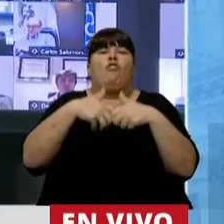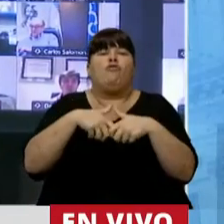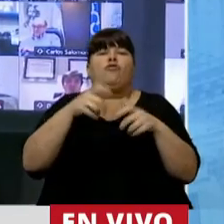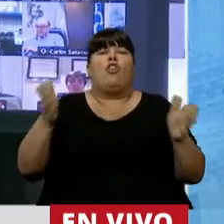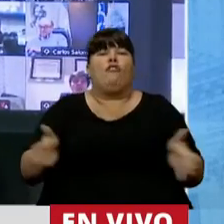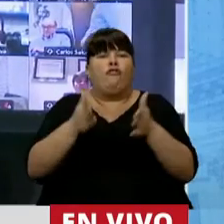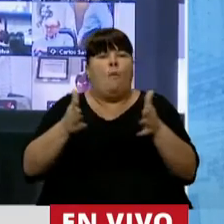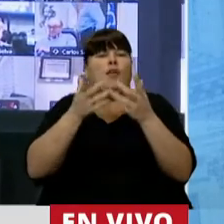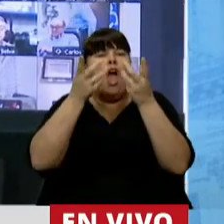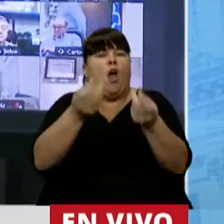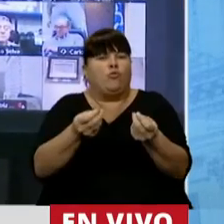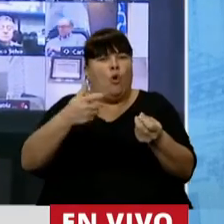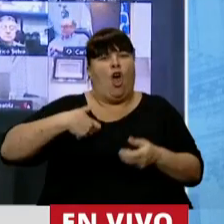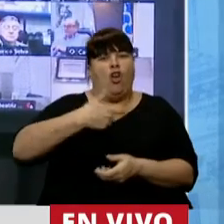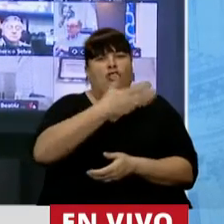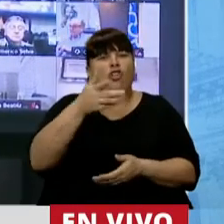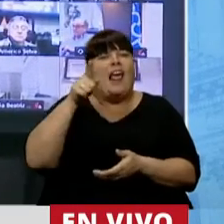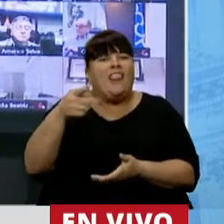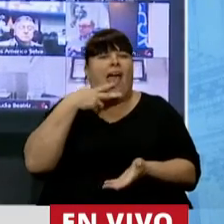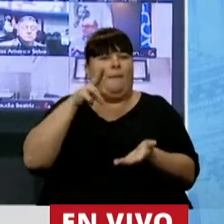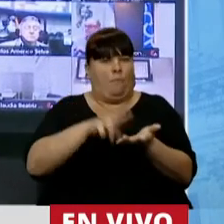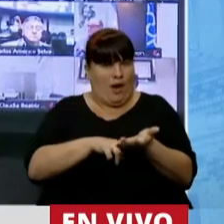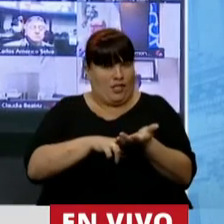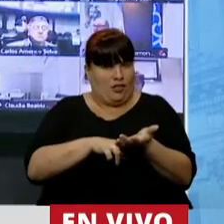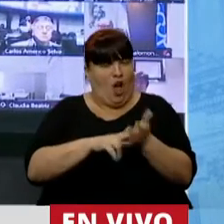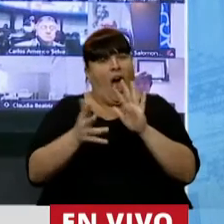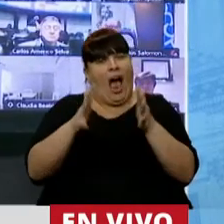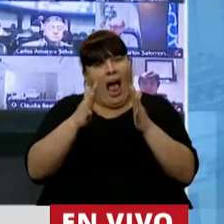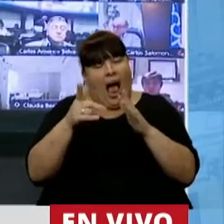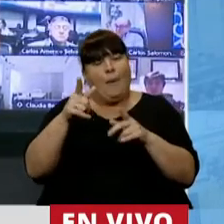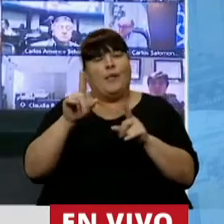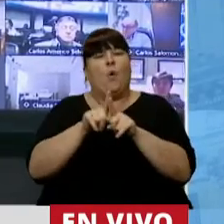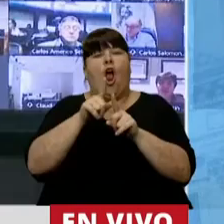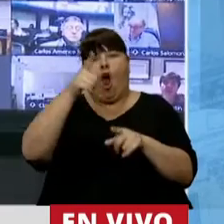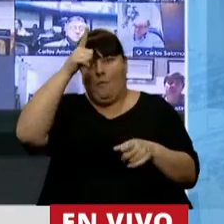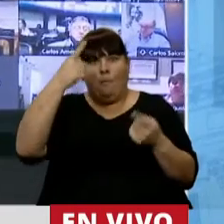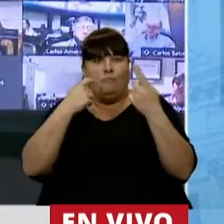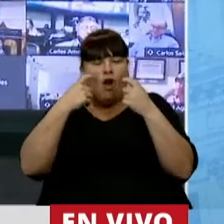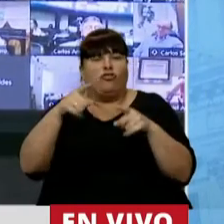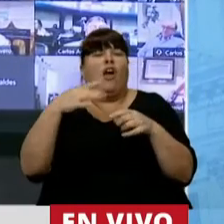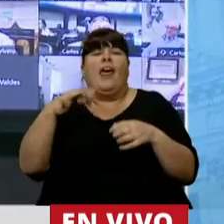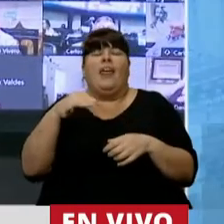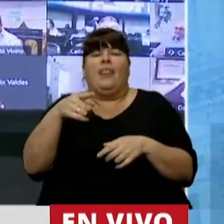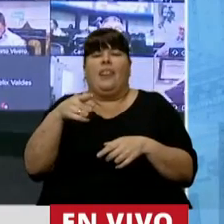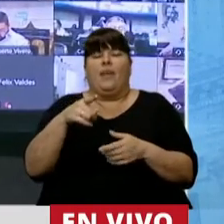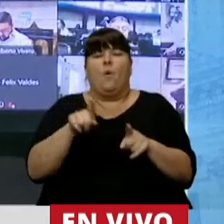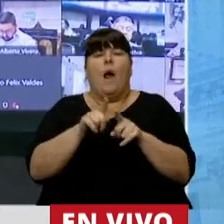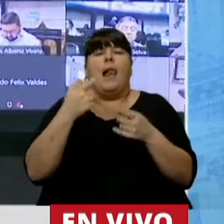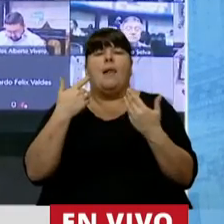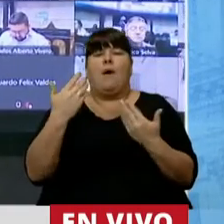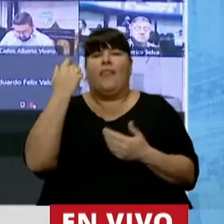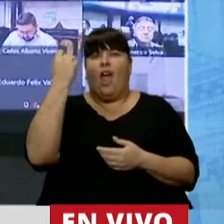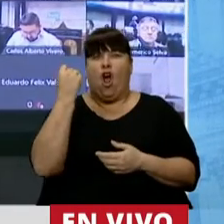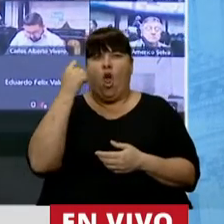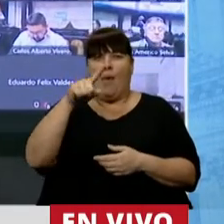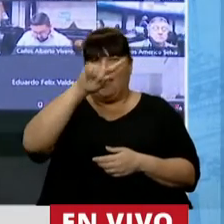fomento y asistencia social del impuesto, que a veces linda con el poder de policía y sirve a la posibilidad económica del